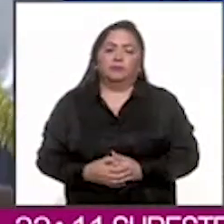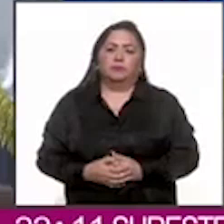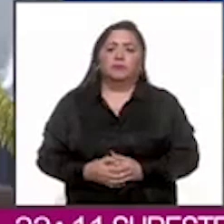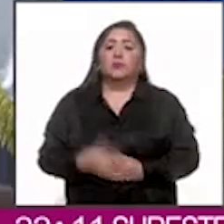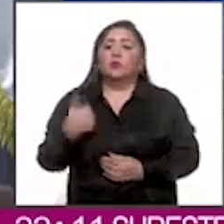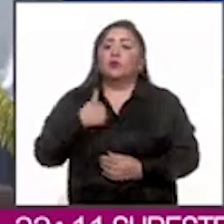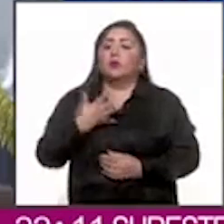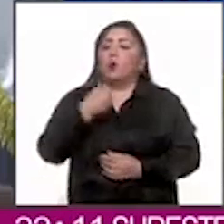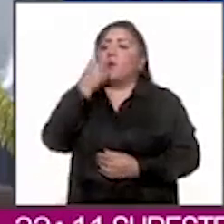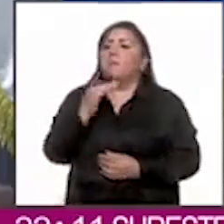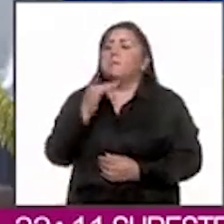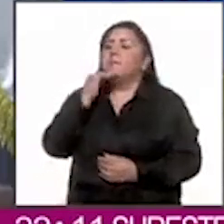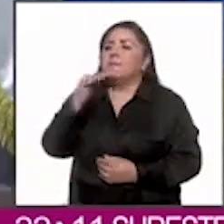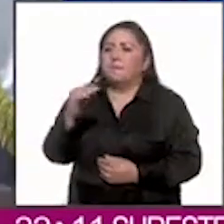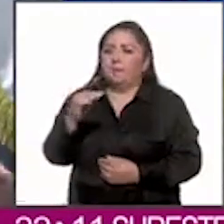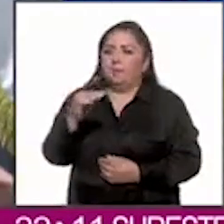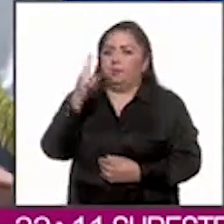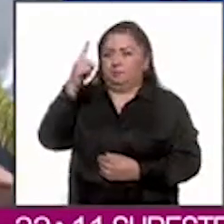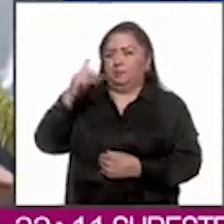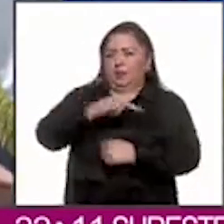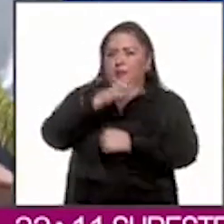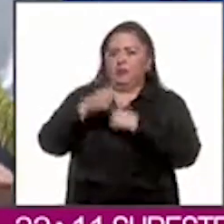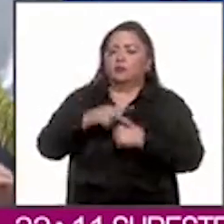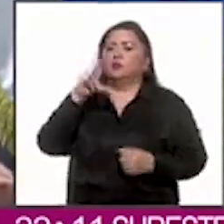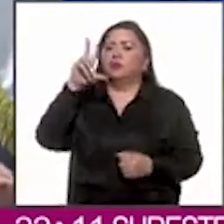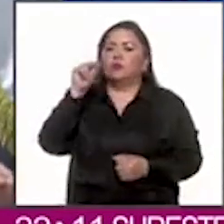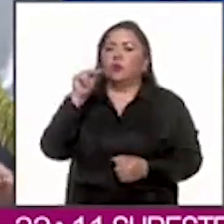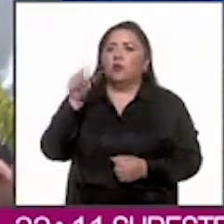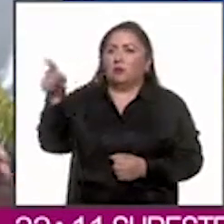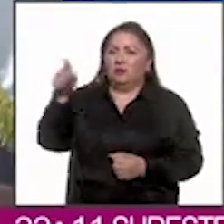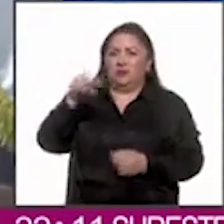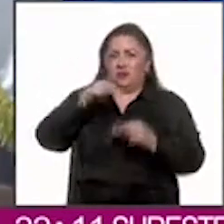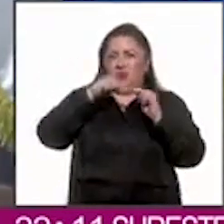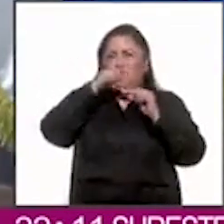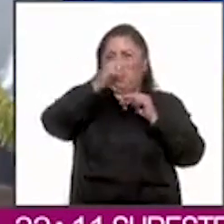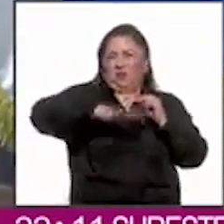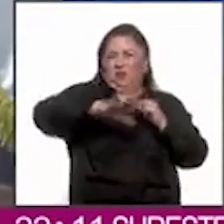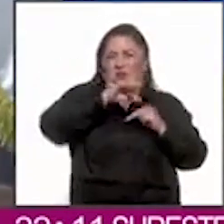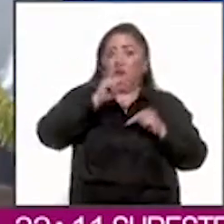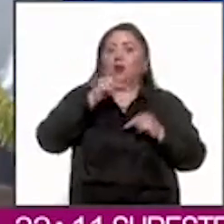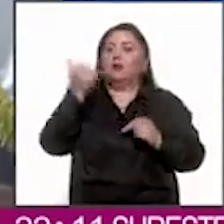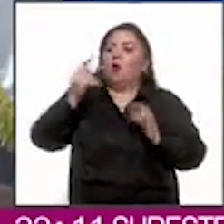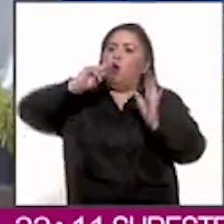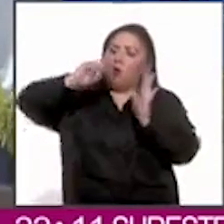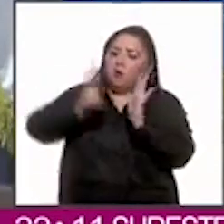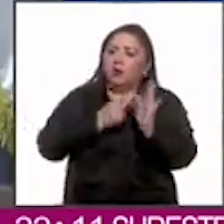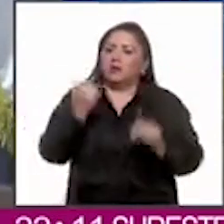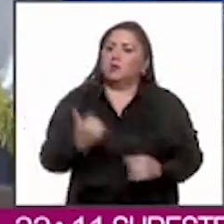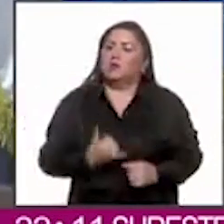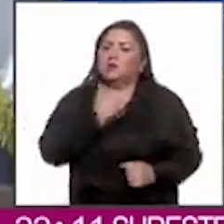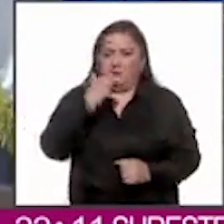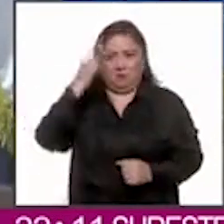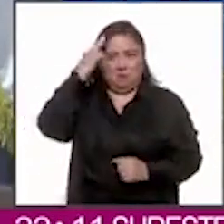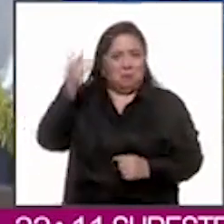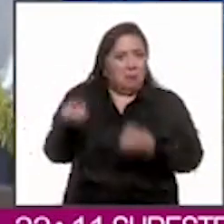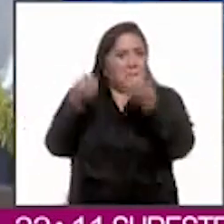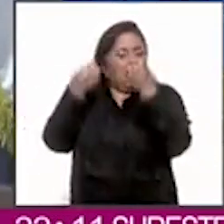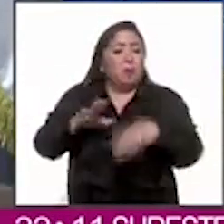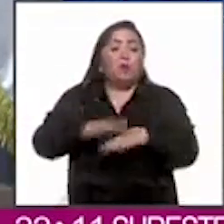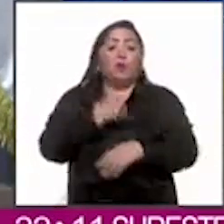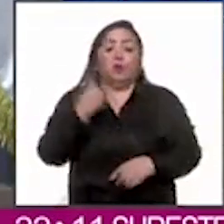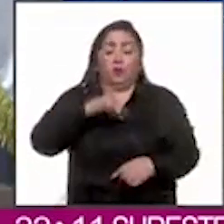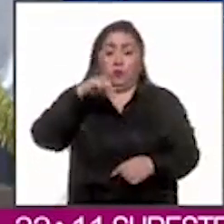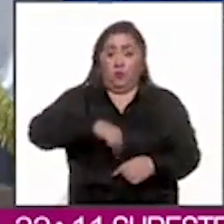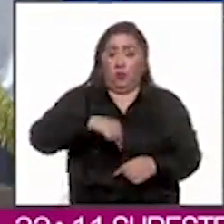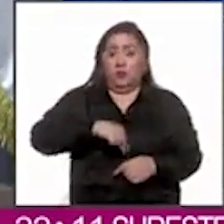Tengo un mensaje para Irán y Hezbollah, no nos pongan a prueba en el norte, no repitan el error que ya cometieron, porque hoy